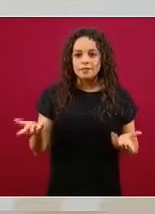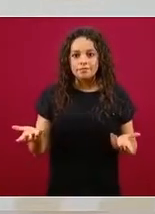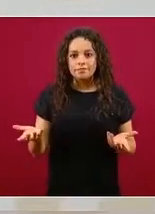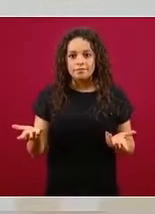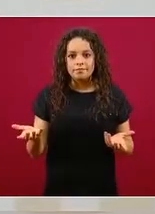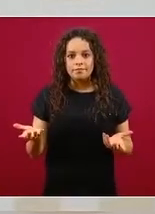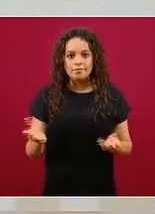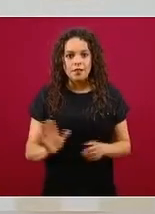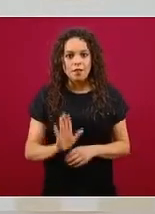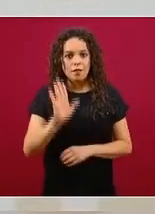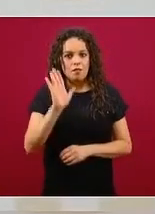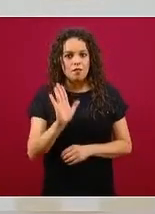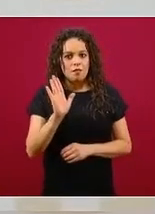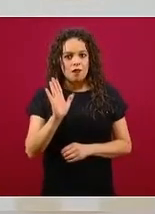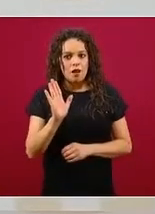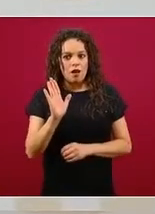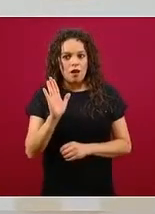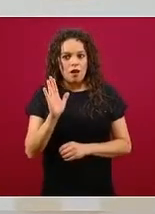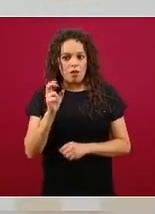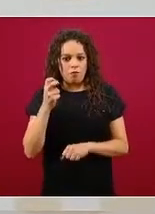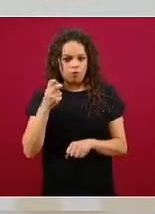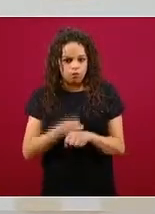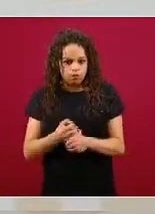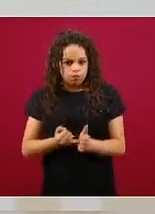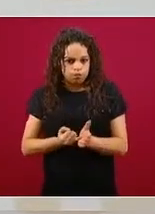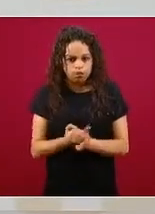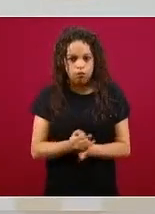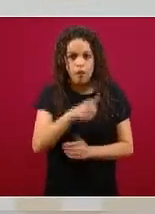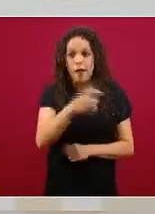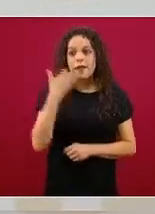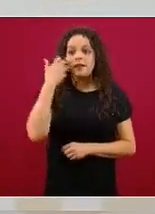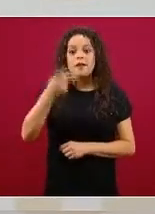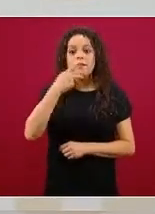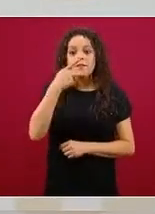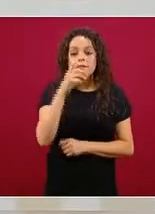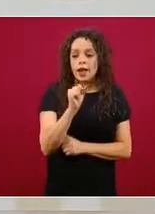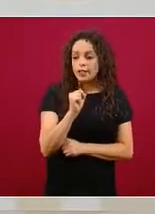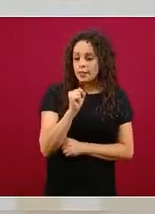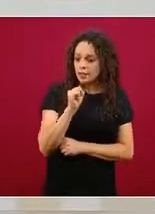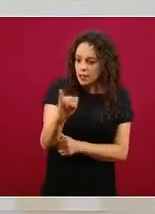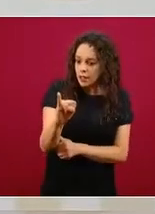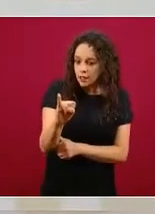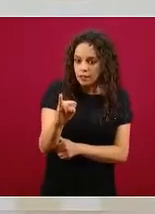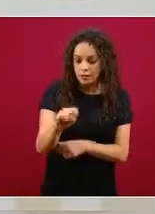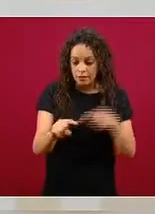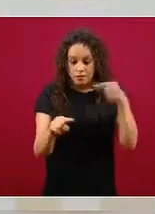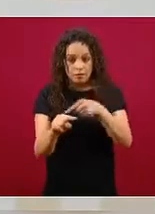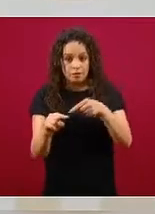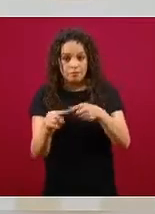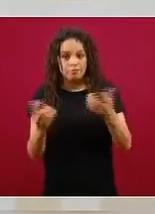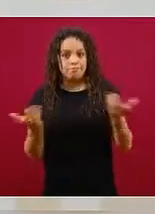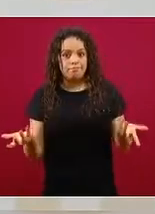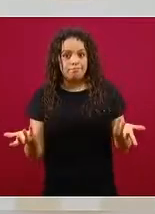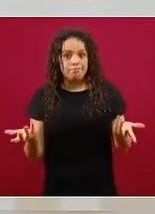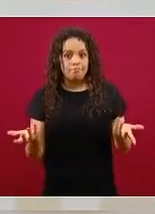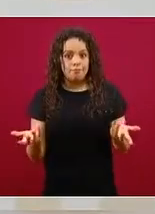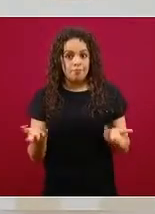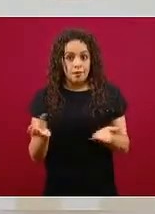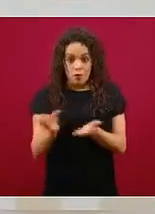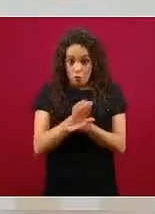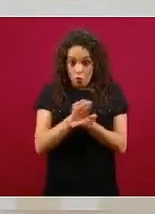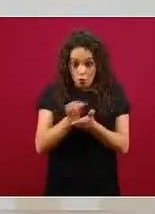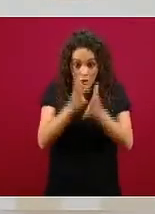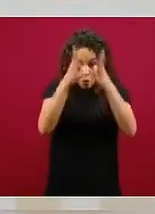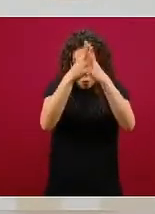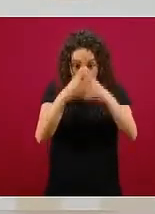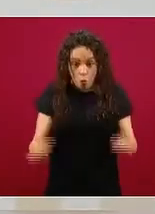tajante. Lo que quisieran es un sí, esto es absolutamente útil y es la cura del COVID,